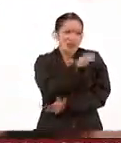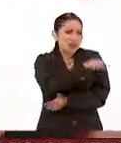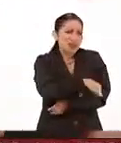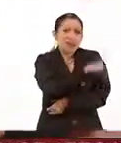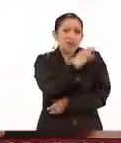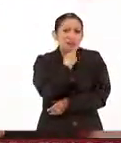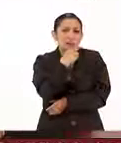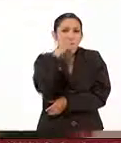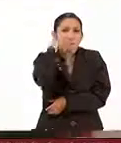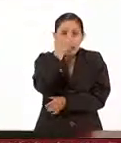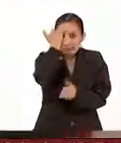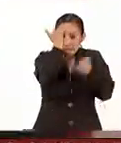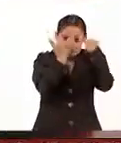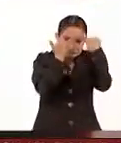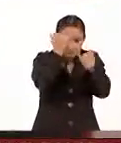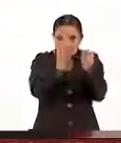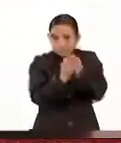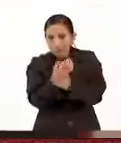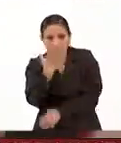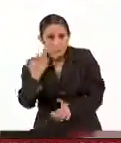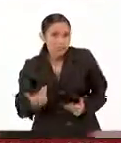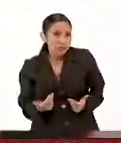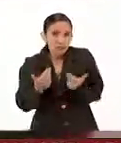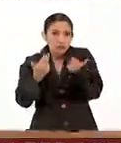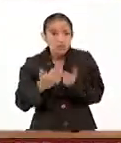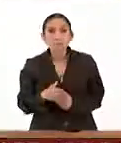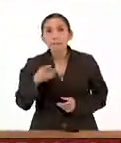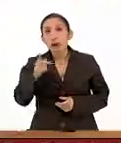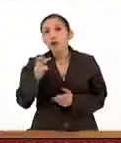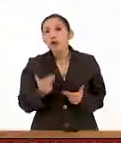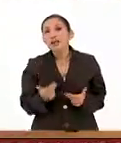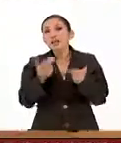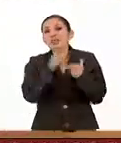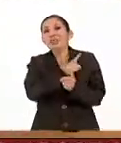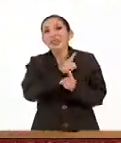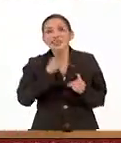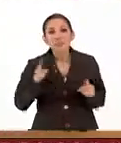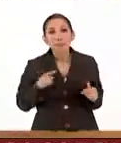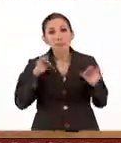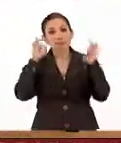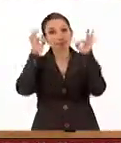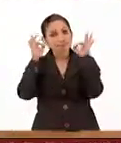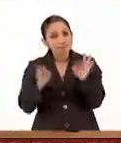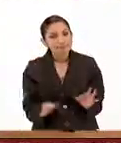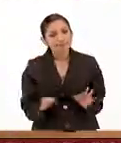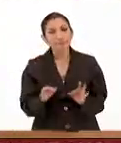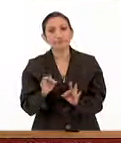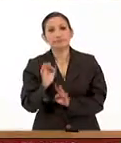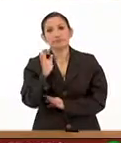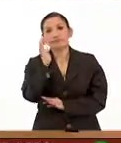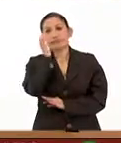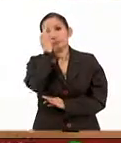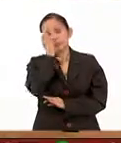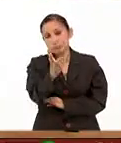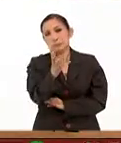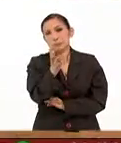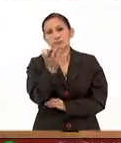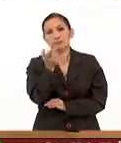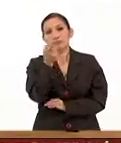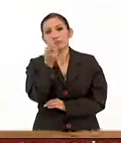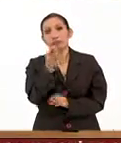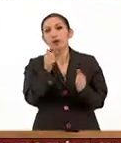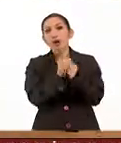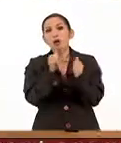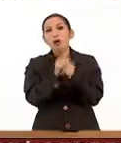para hacer negocios. Pero esos negocios deben ser adecuadamente llevados a cabo